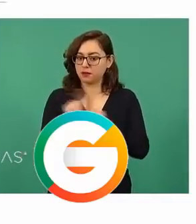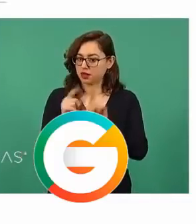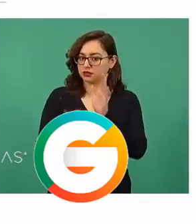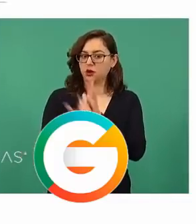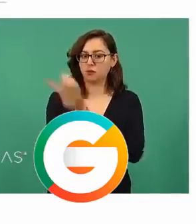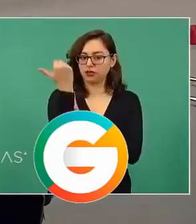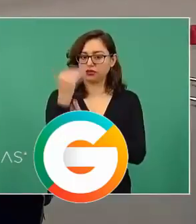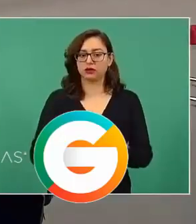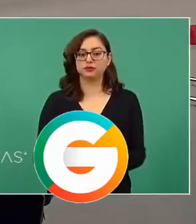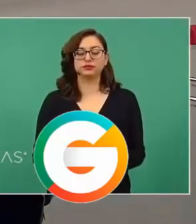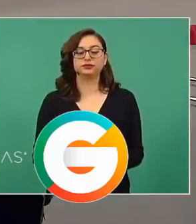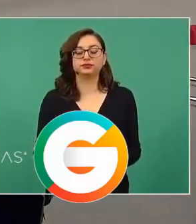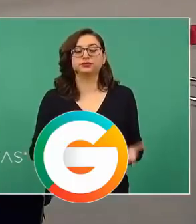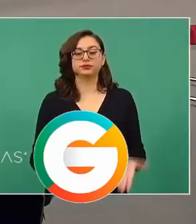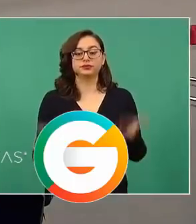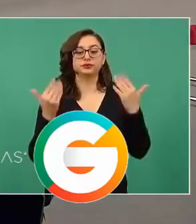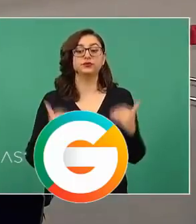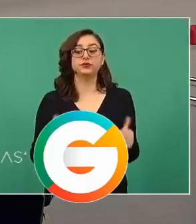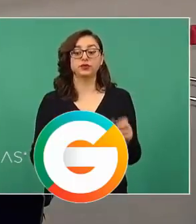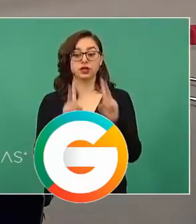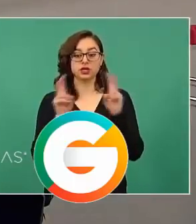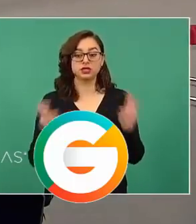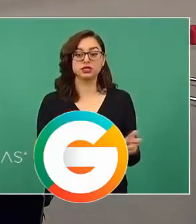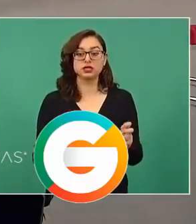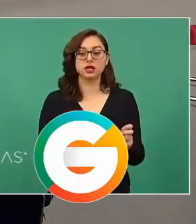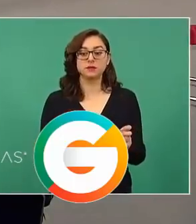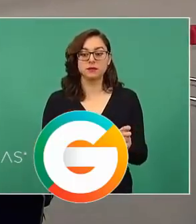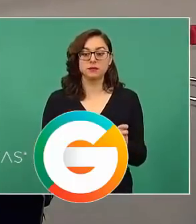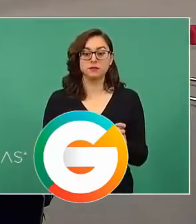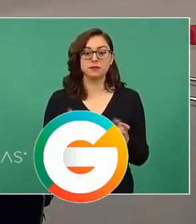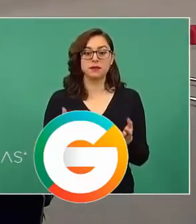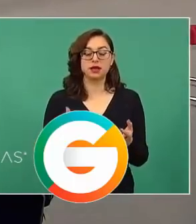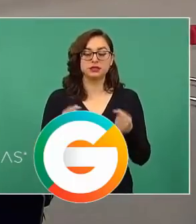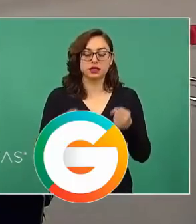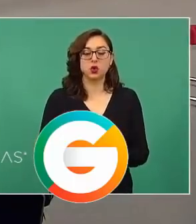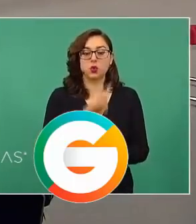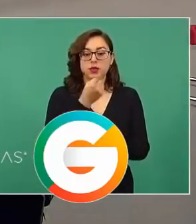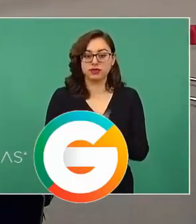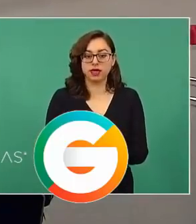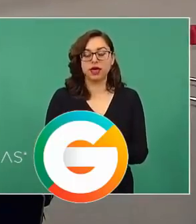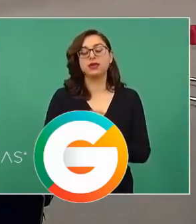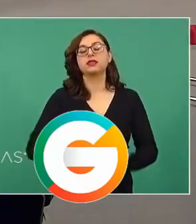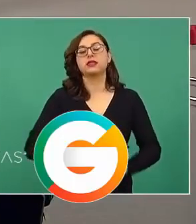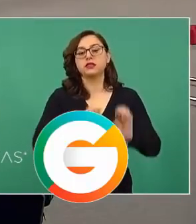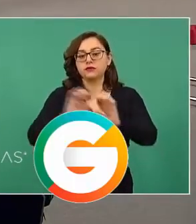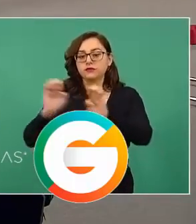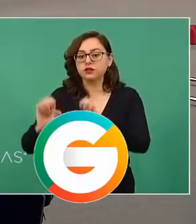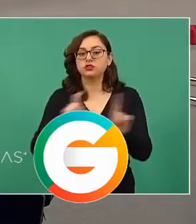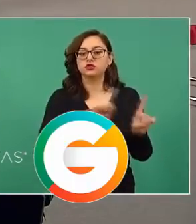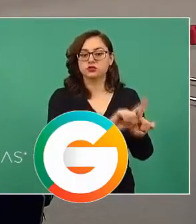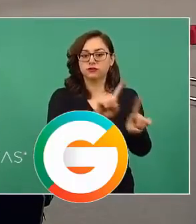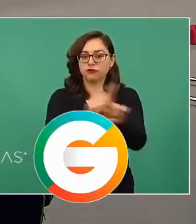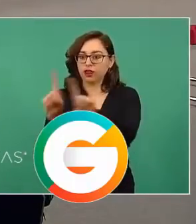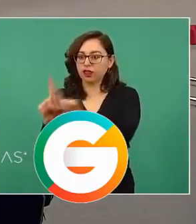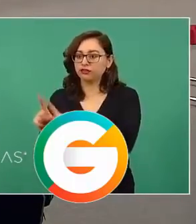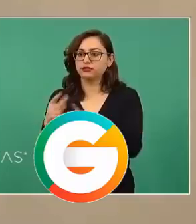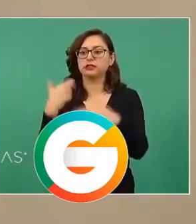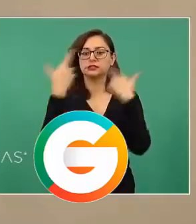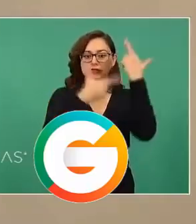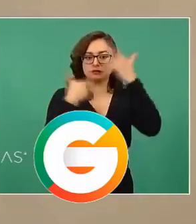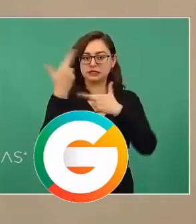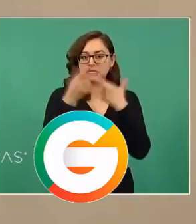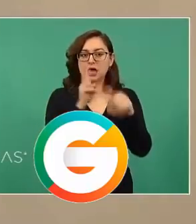En la seguridad y durante inspecciones a establecimientos, porque también se acompañan a los de Conapesca a revisar